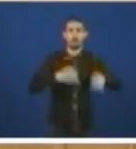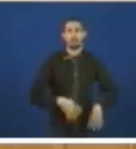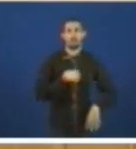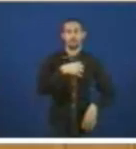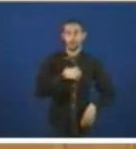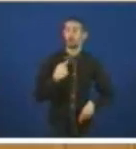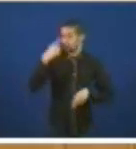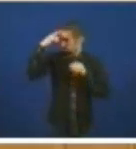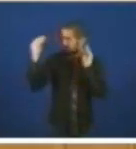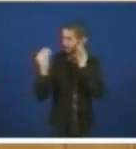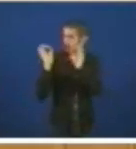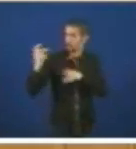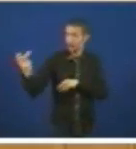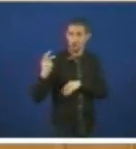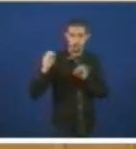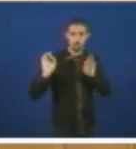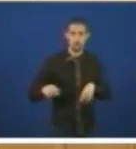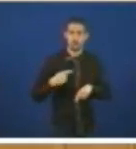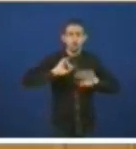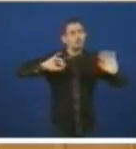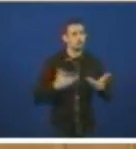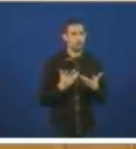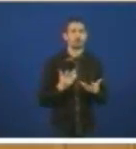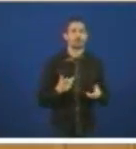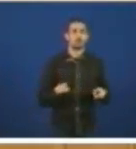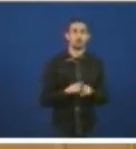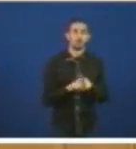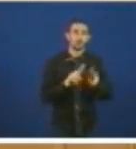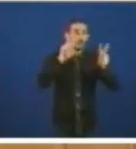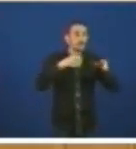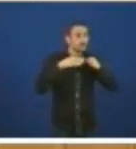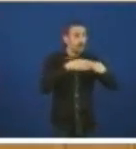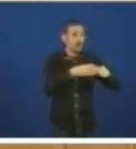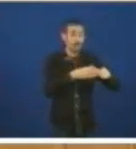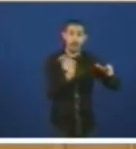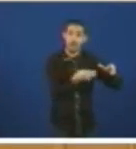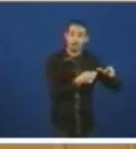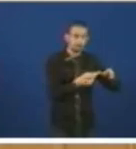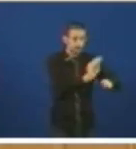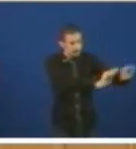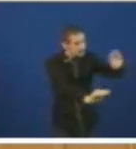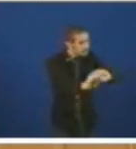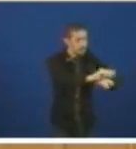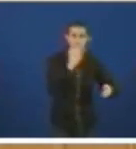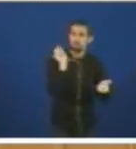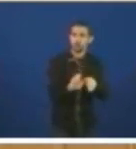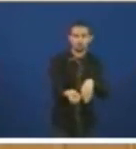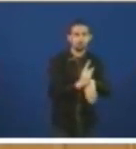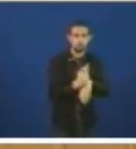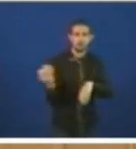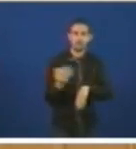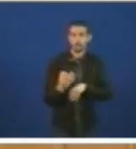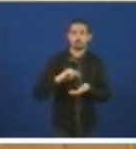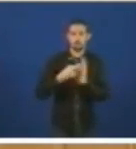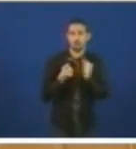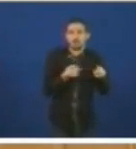usted é urgente é urgente arranxar a cuestión do naval galego e por iso e probablemente porque eu tamén nacín moi cerca